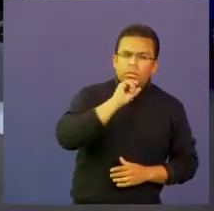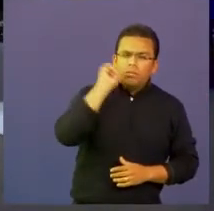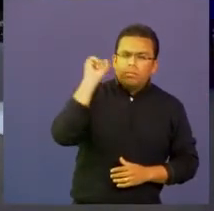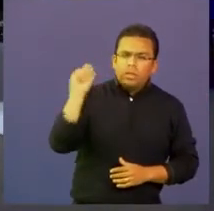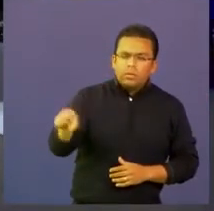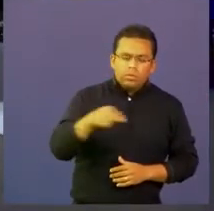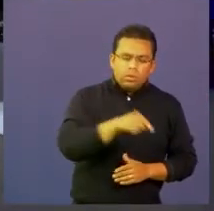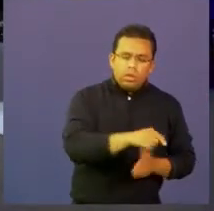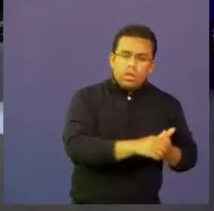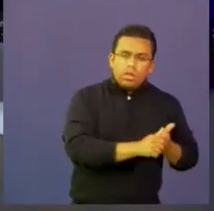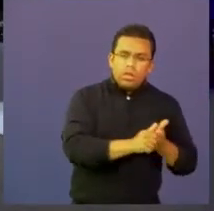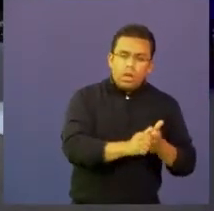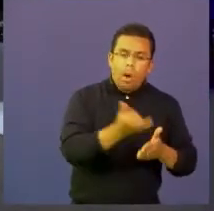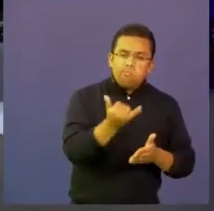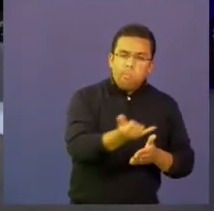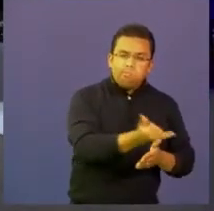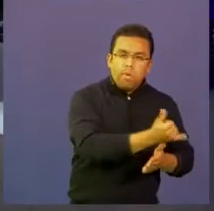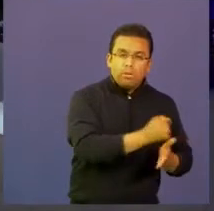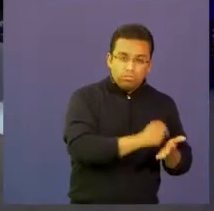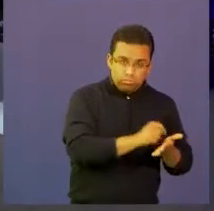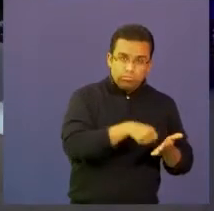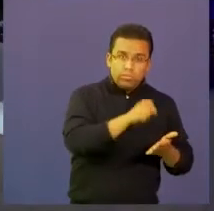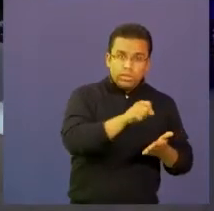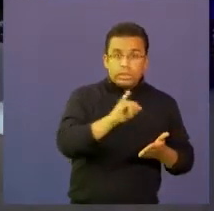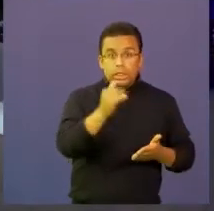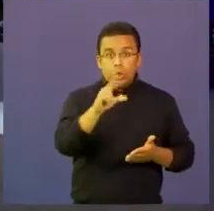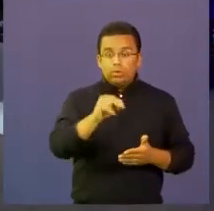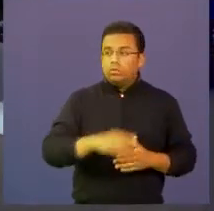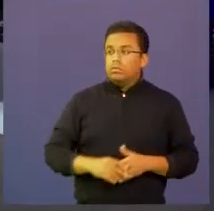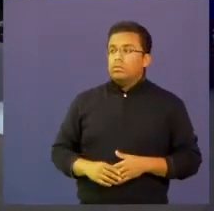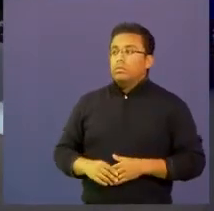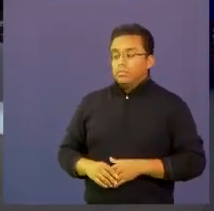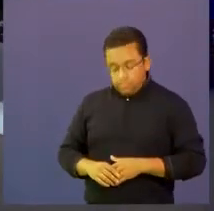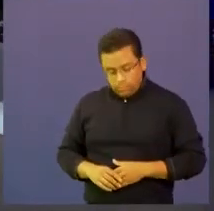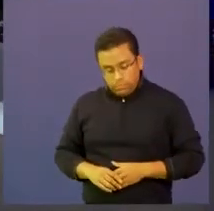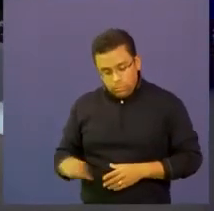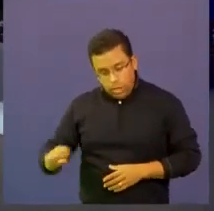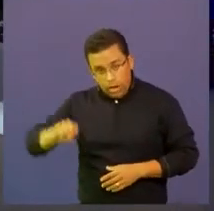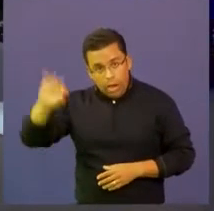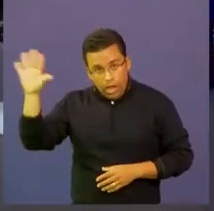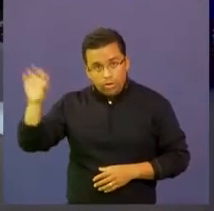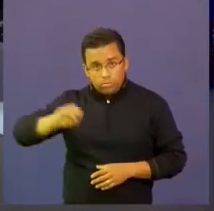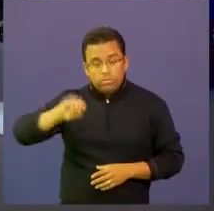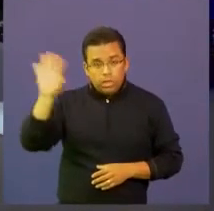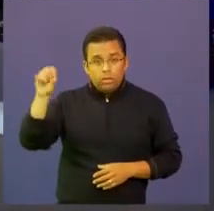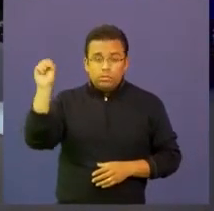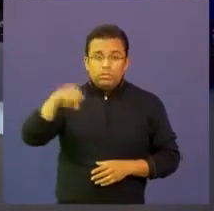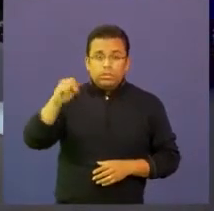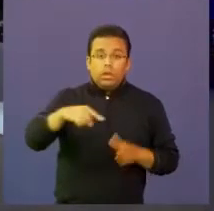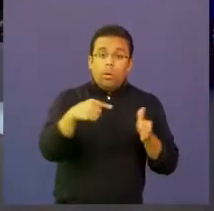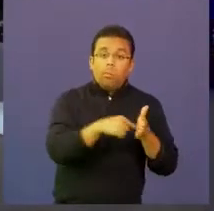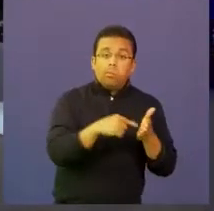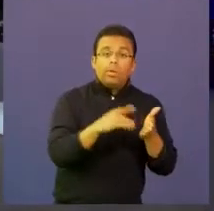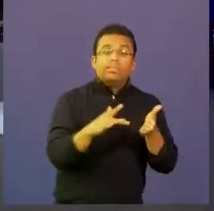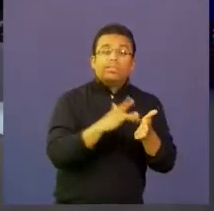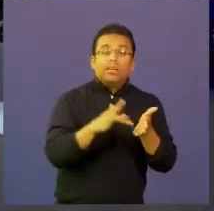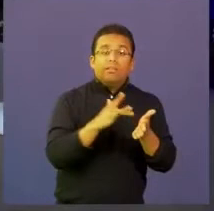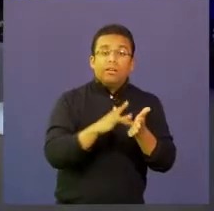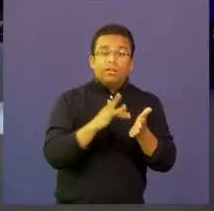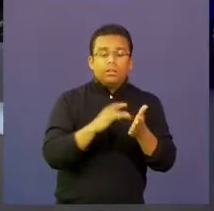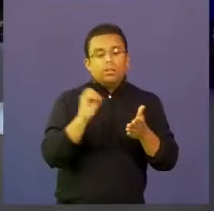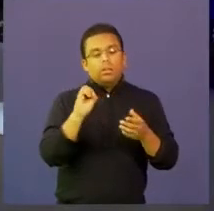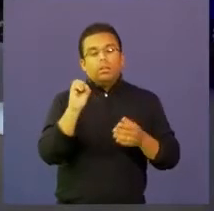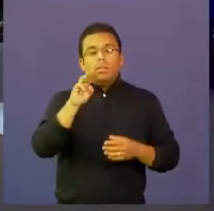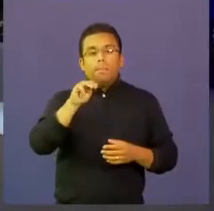correcto uso de estos juegos? ¿el camino? sí la pueden encontrar en la tableta para educar en